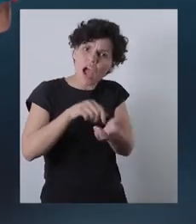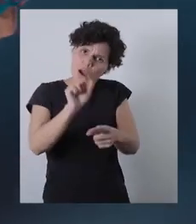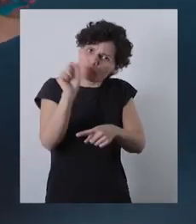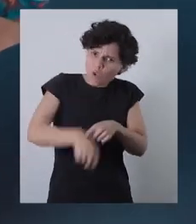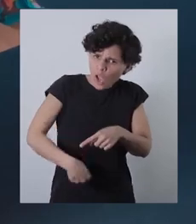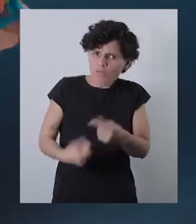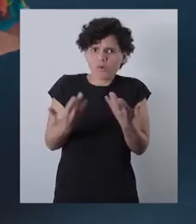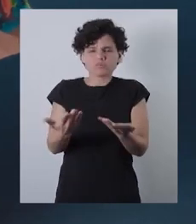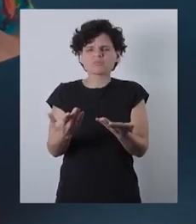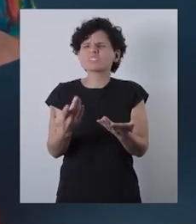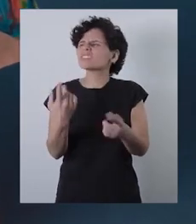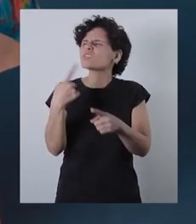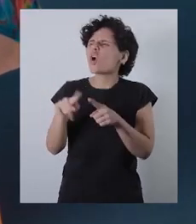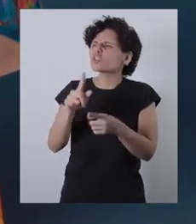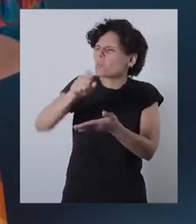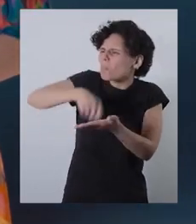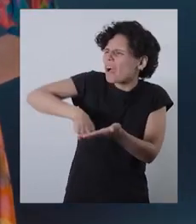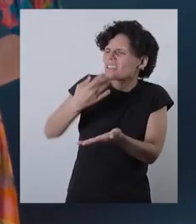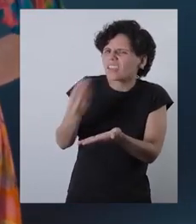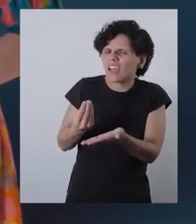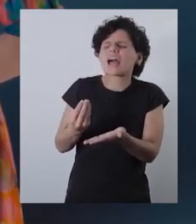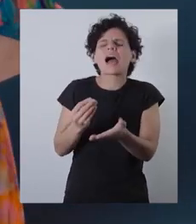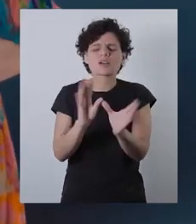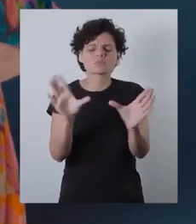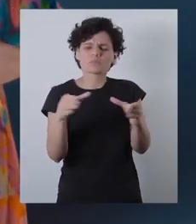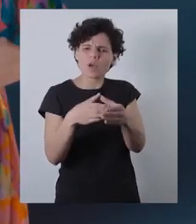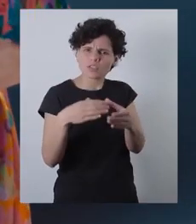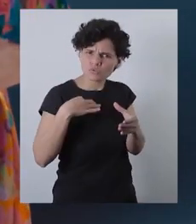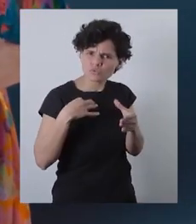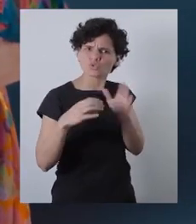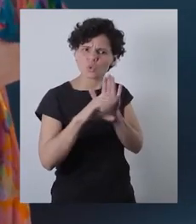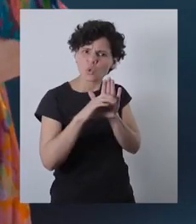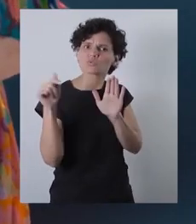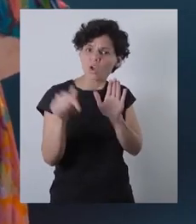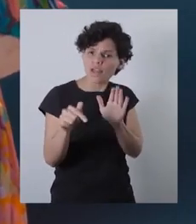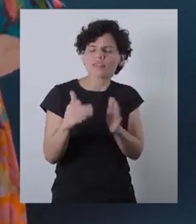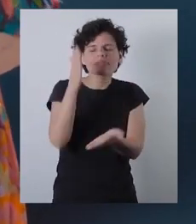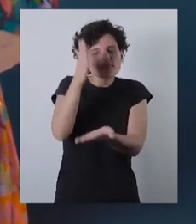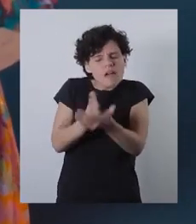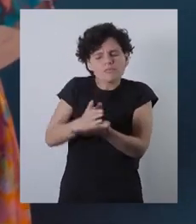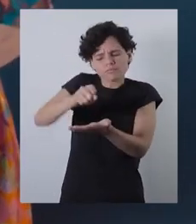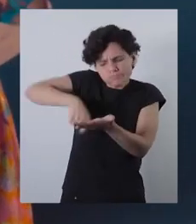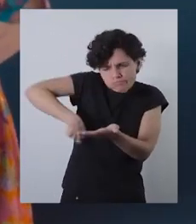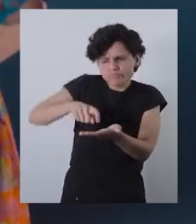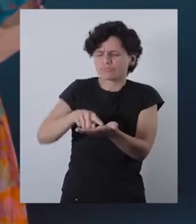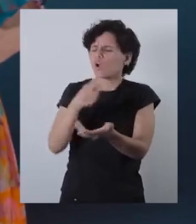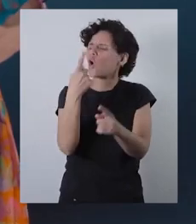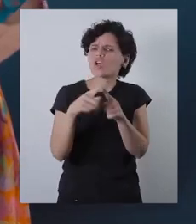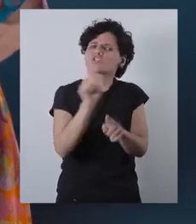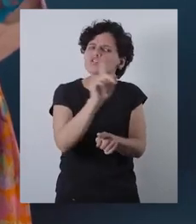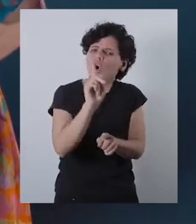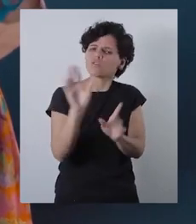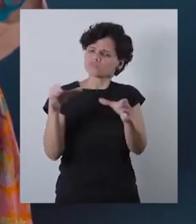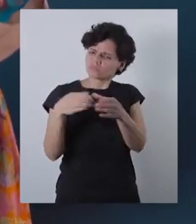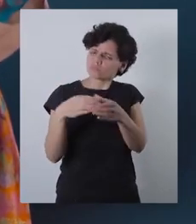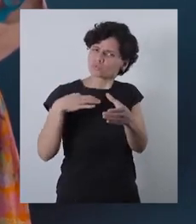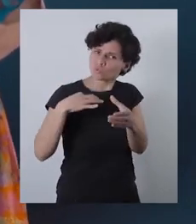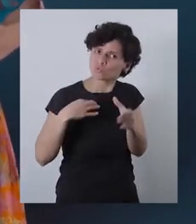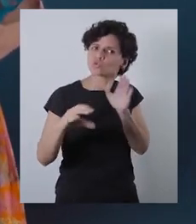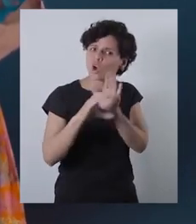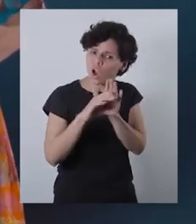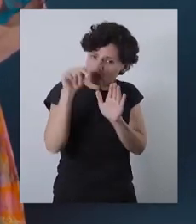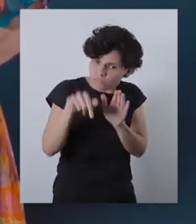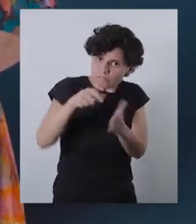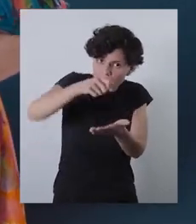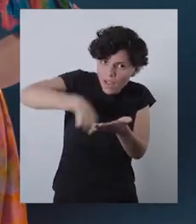apruebo. ¿Y cómo era la otra cuestión que había que marcar? Convención constitucional. Esa cuestión tenís que marcar, otra. Tenís que poner convención